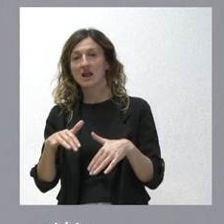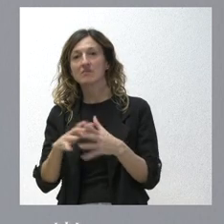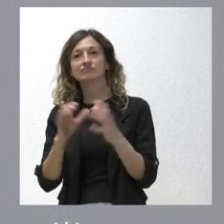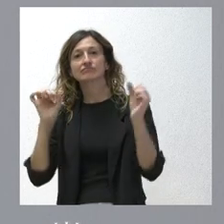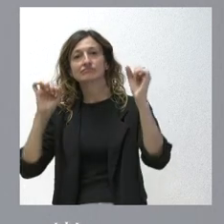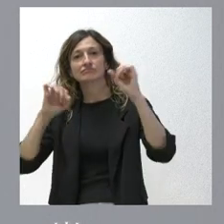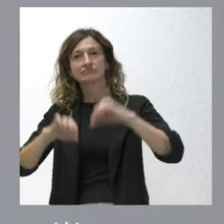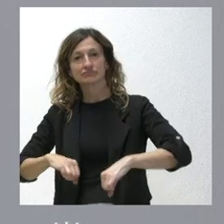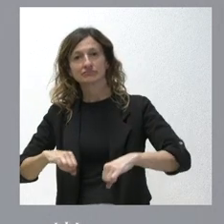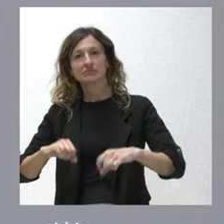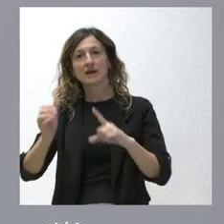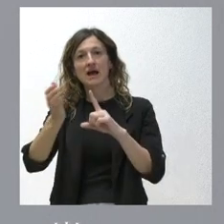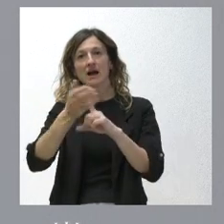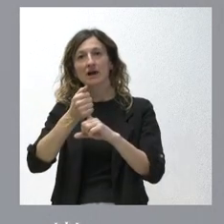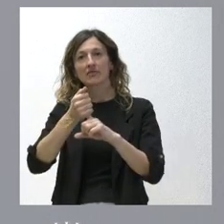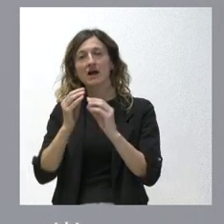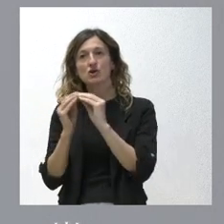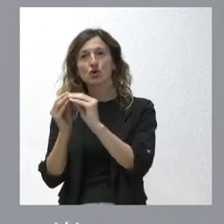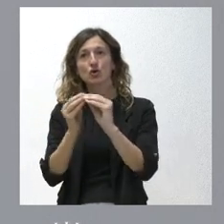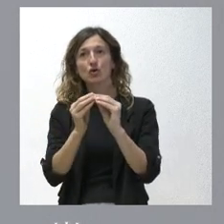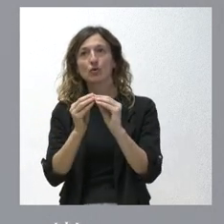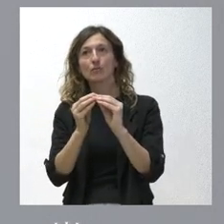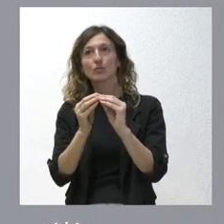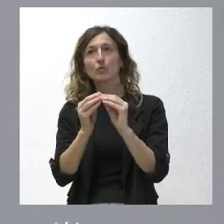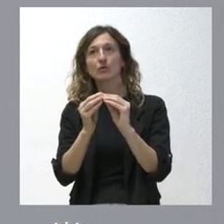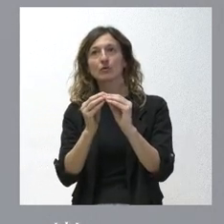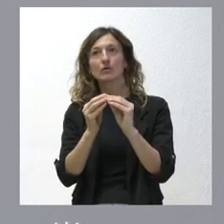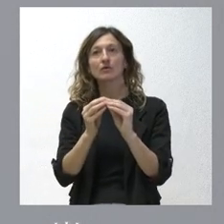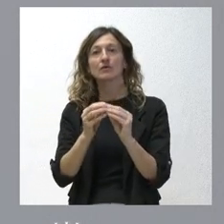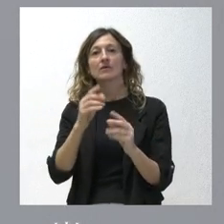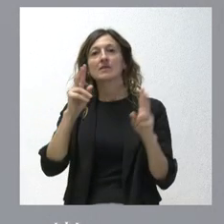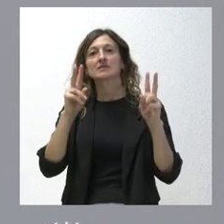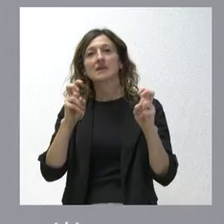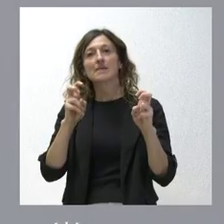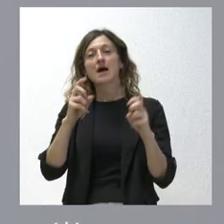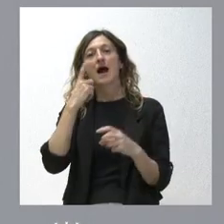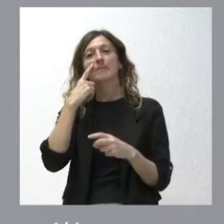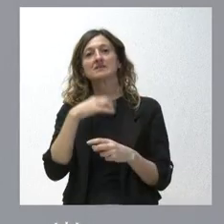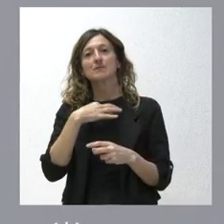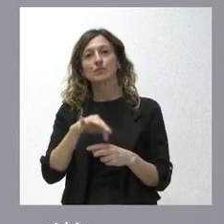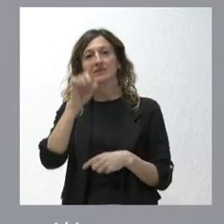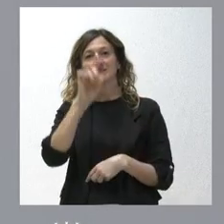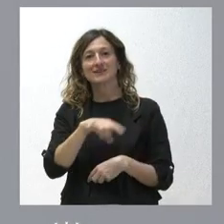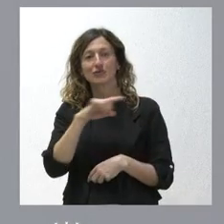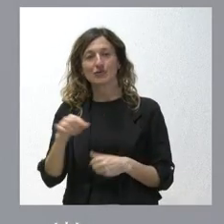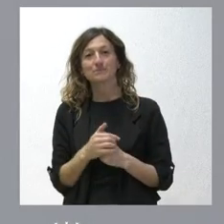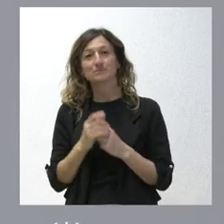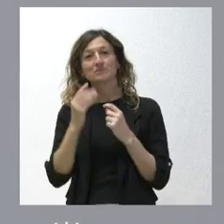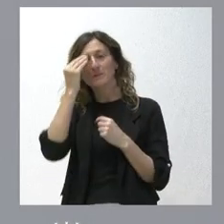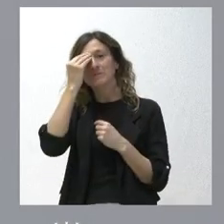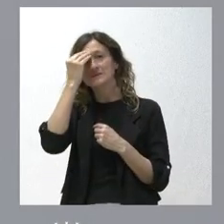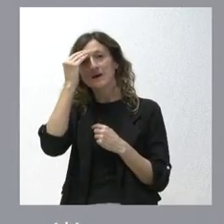para alcanzar una posición común en torno a un proyecto de presupuestos vamos a ver si eso es posible nosotros creemos que tenemos un buen